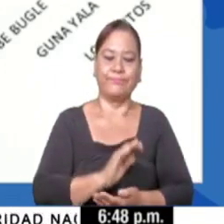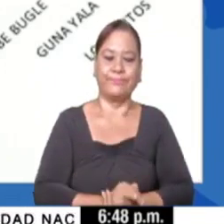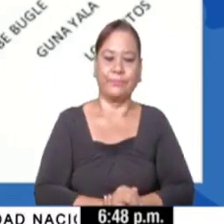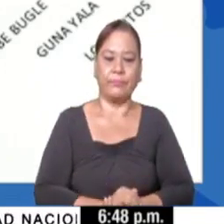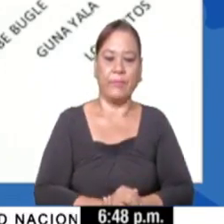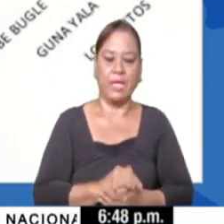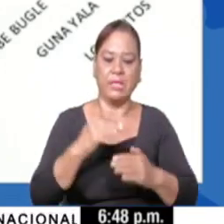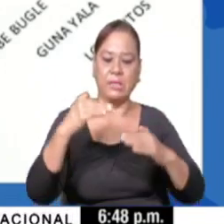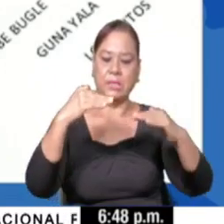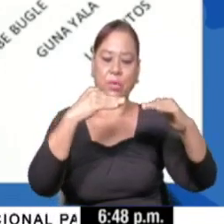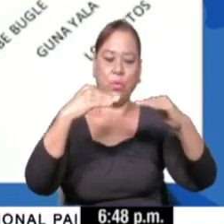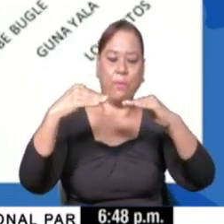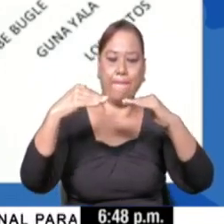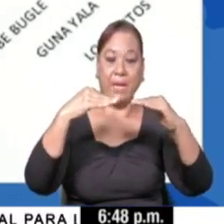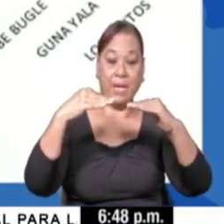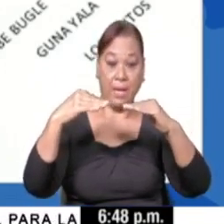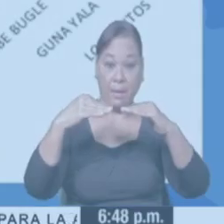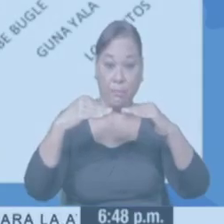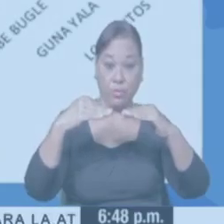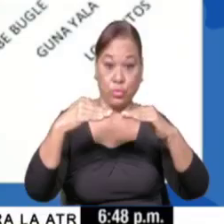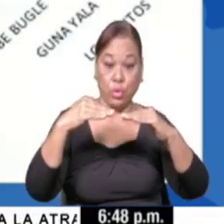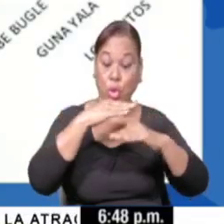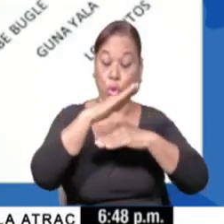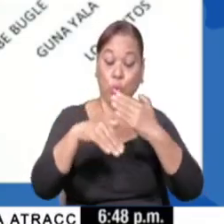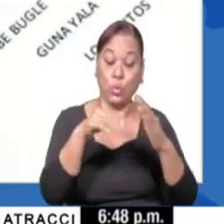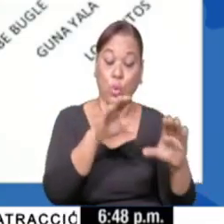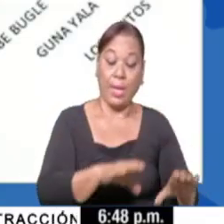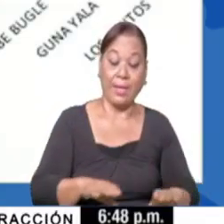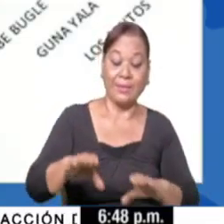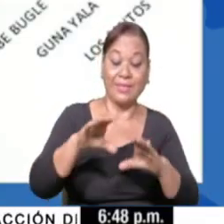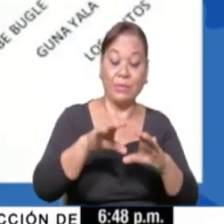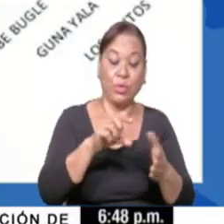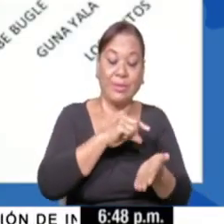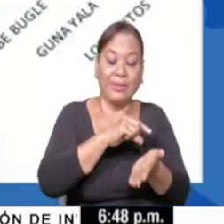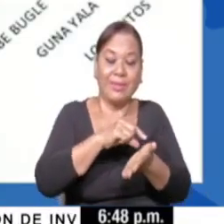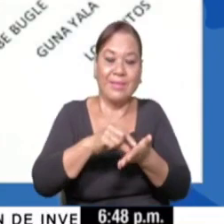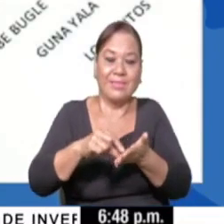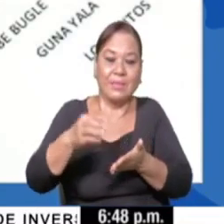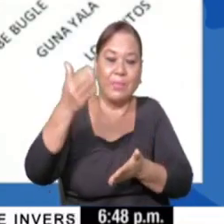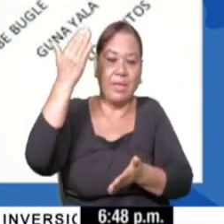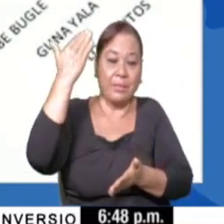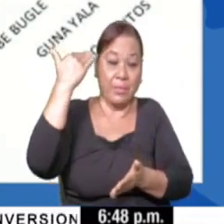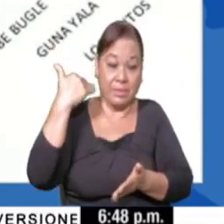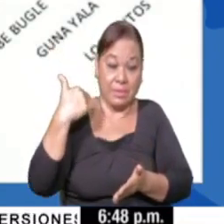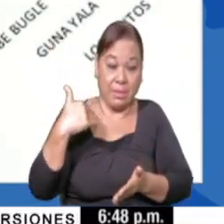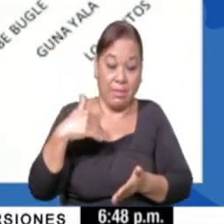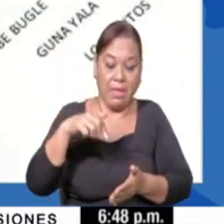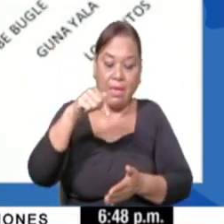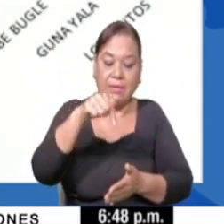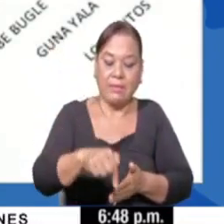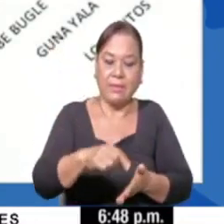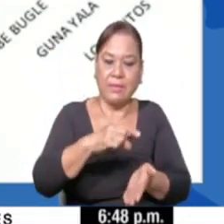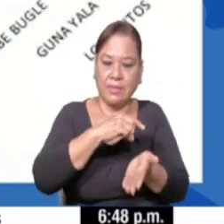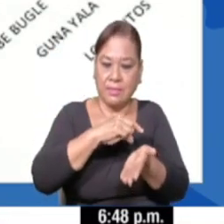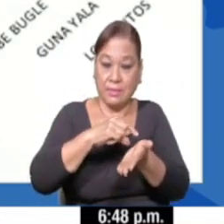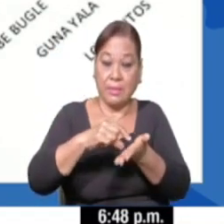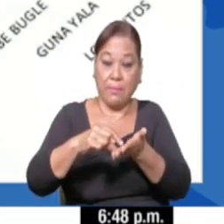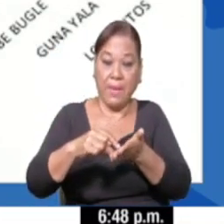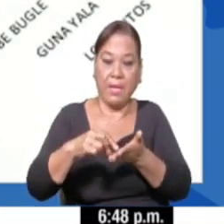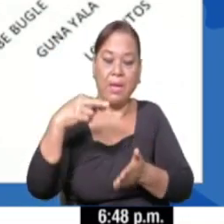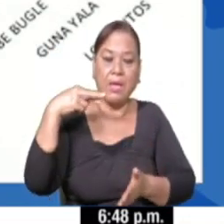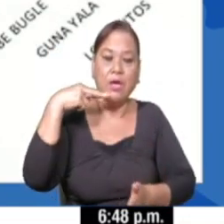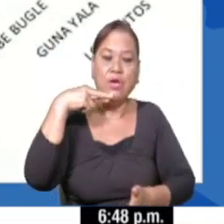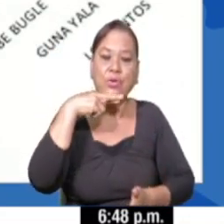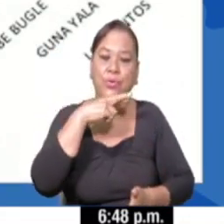Si comparamos la tasa de casos activos de la semana pasada con un periodo de incubación y esta semana en la barra